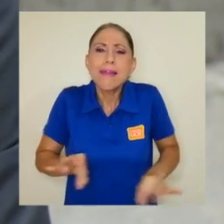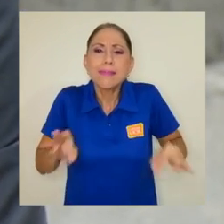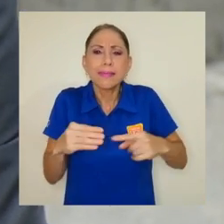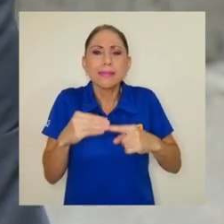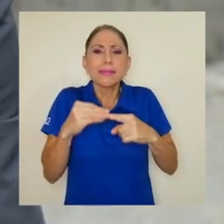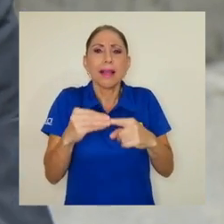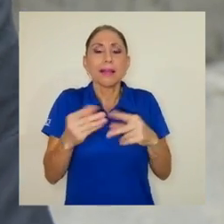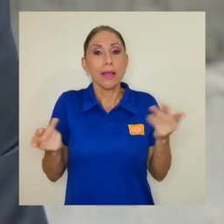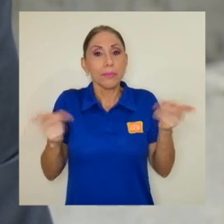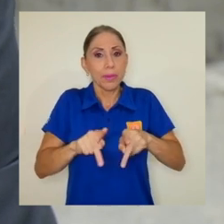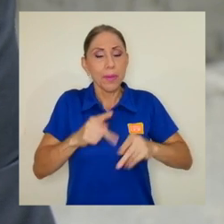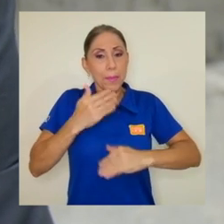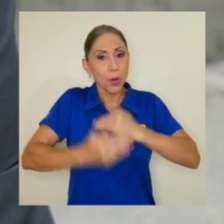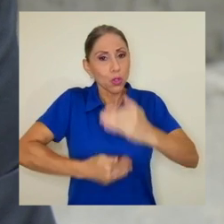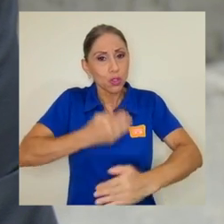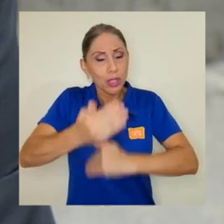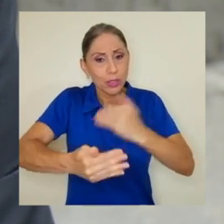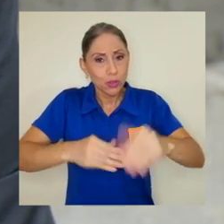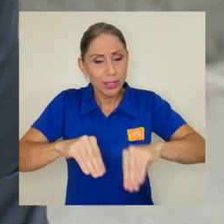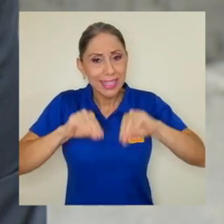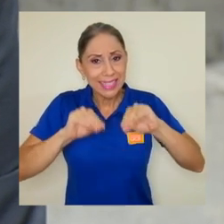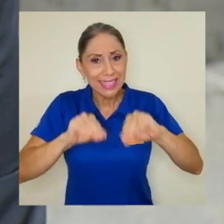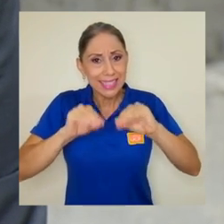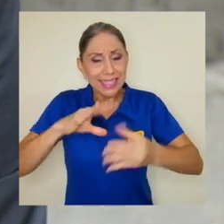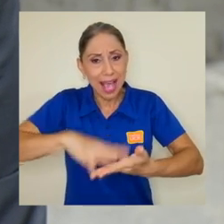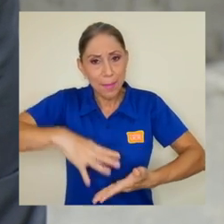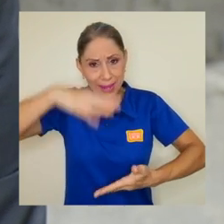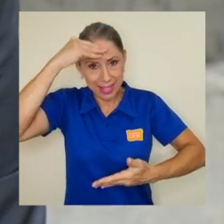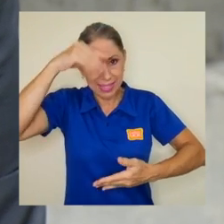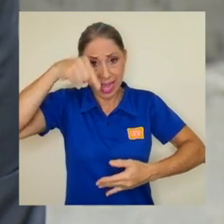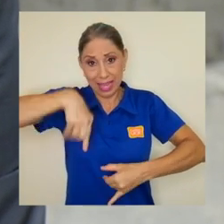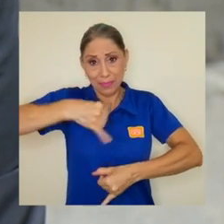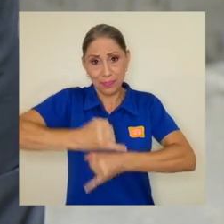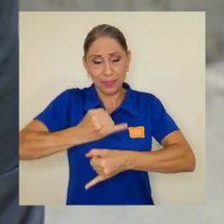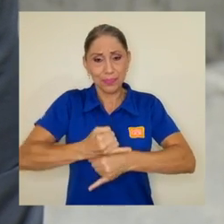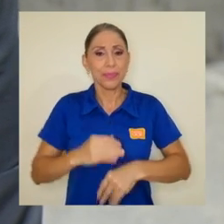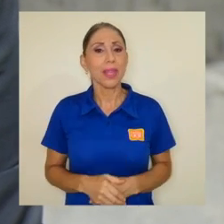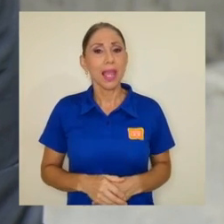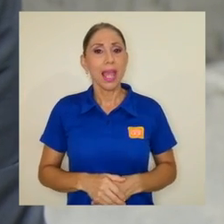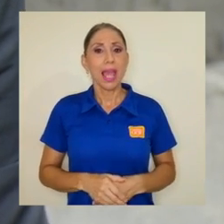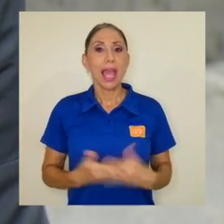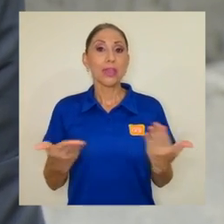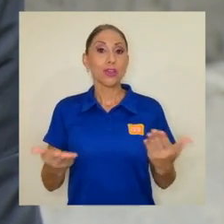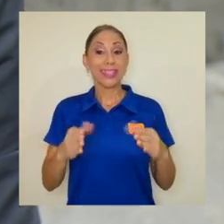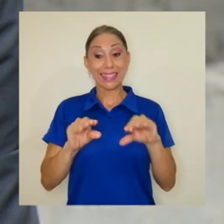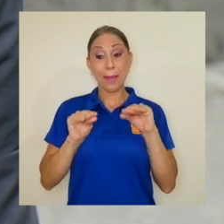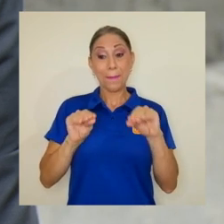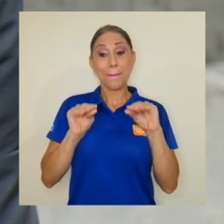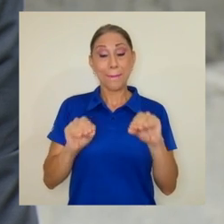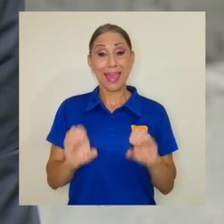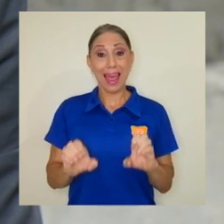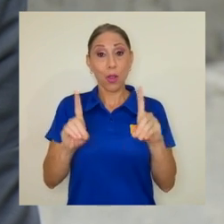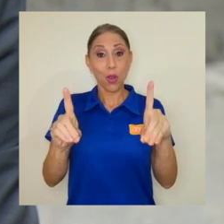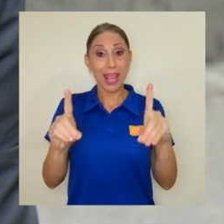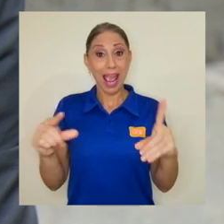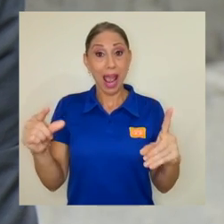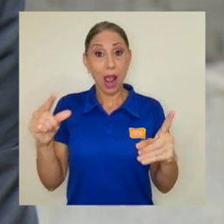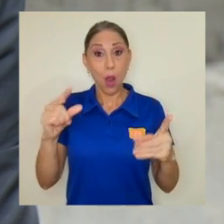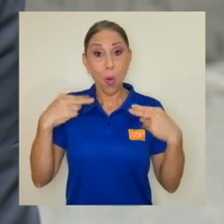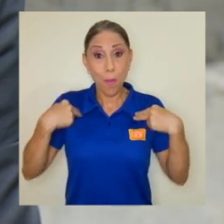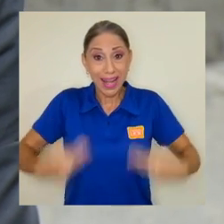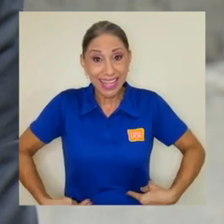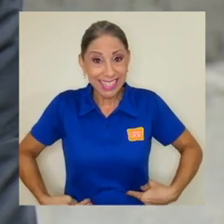se generan los procesos de enseñanza-aprendizaje en la institución. Entonces, esta pedagogía humanista es una serie de